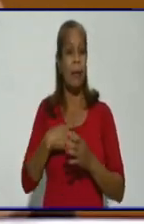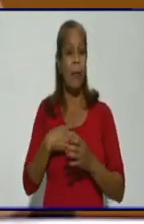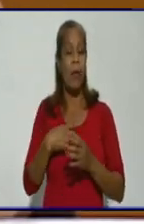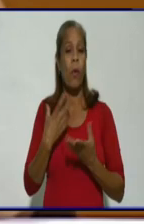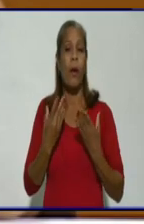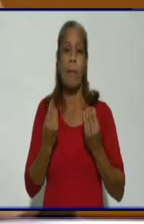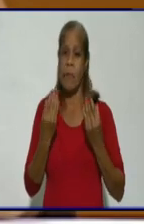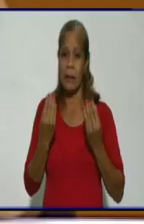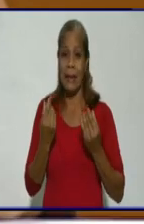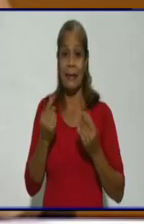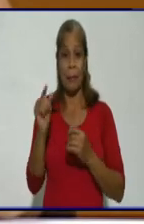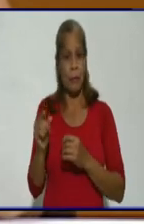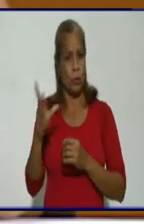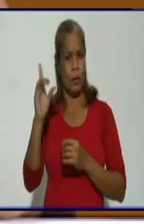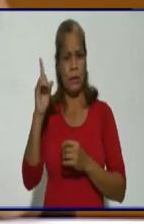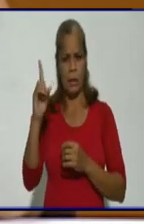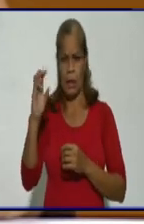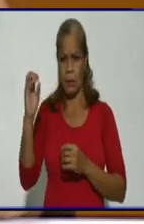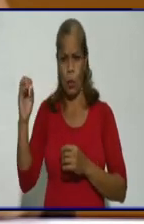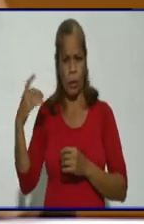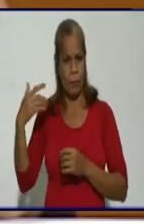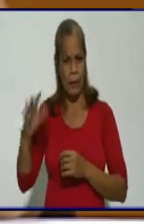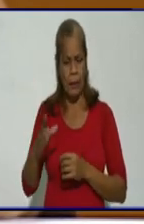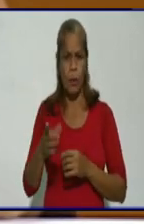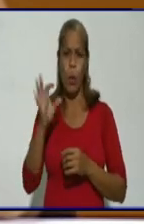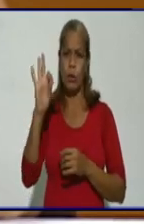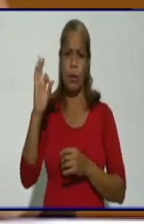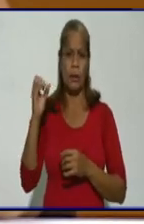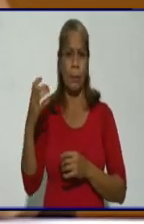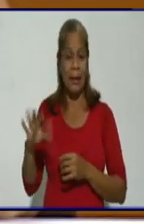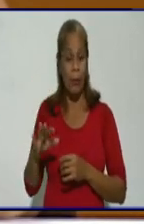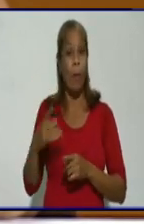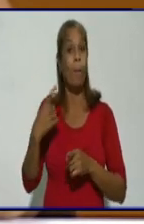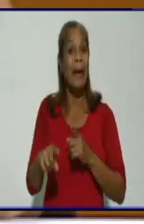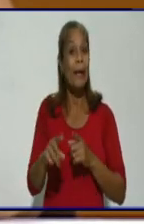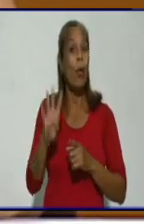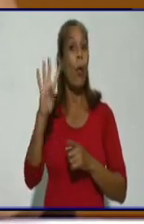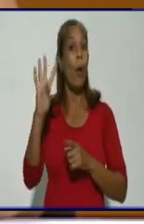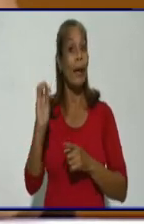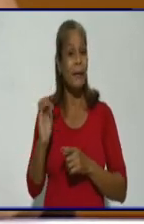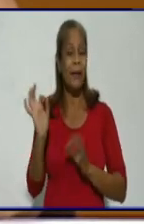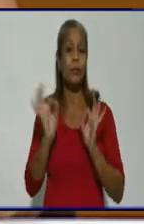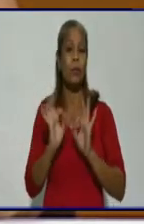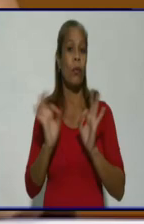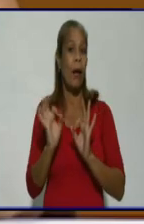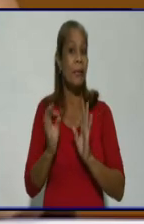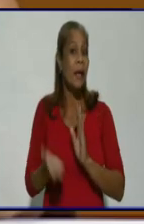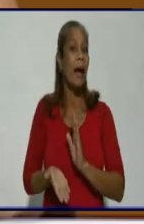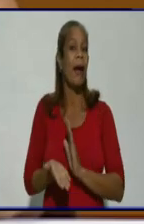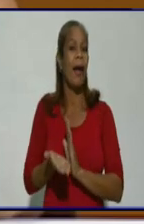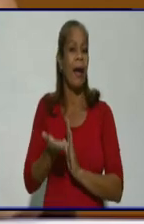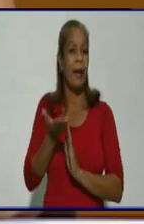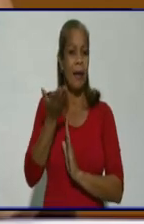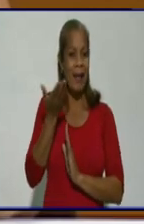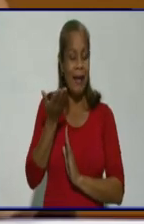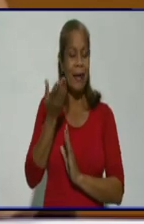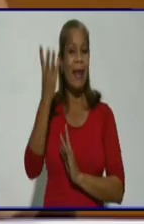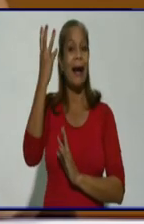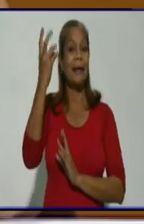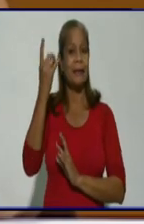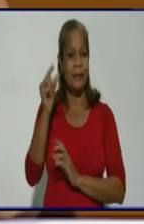Para nosotros sigue siendo importante y sigue siendo elevada el número de pacientes que hoy seguimos reportando.